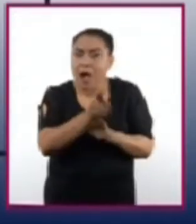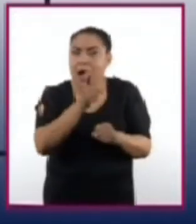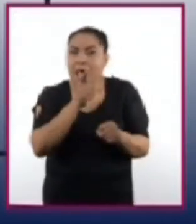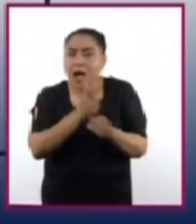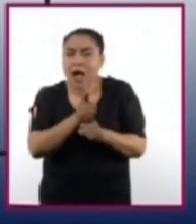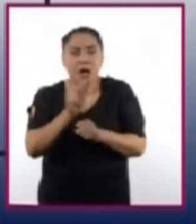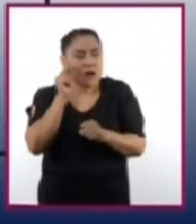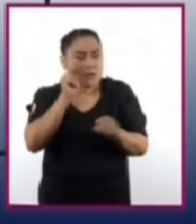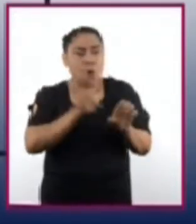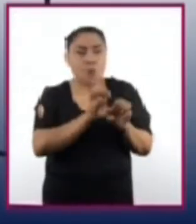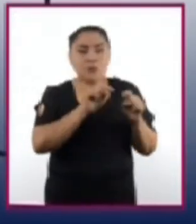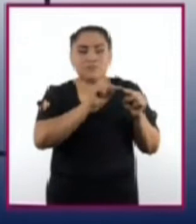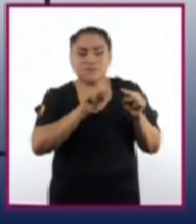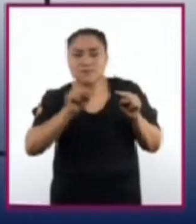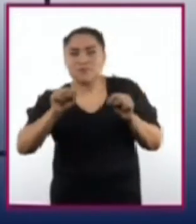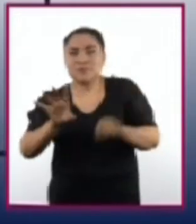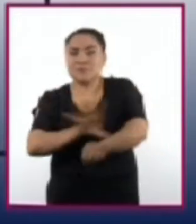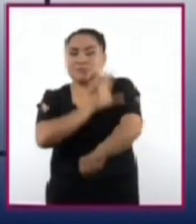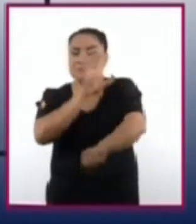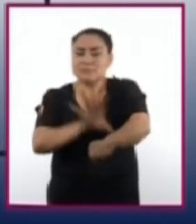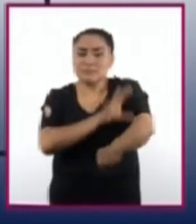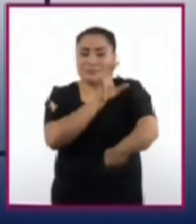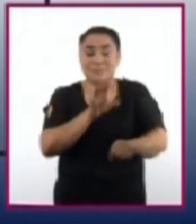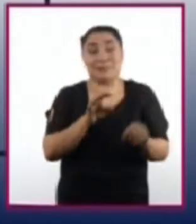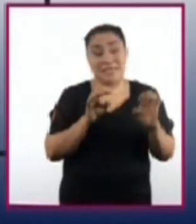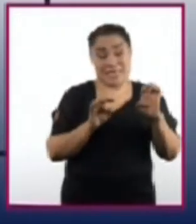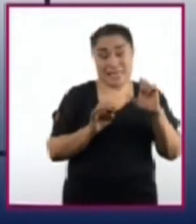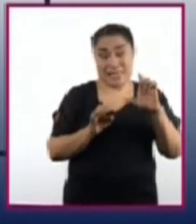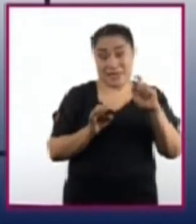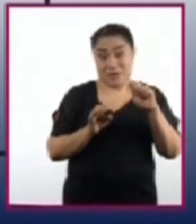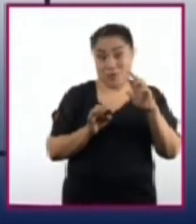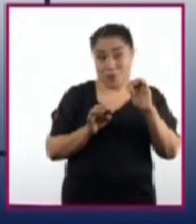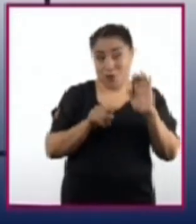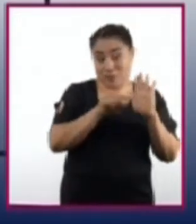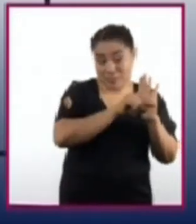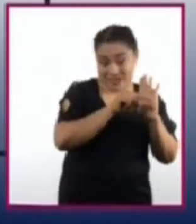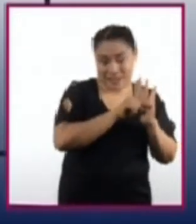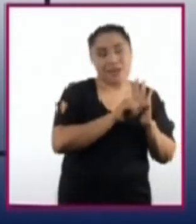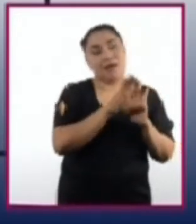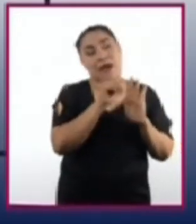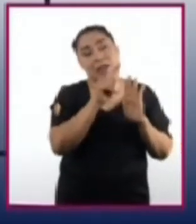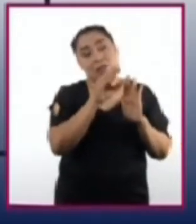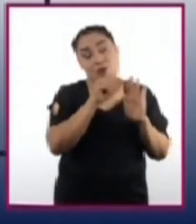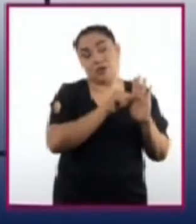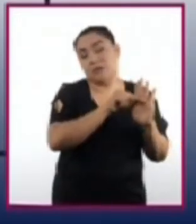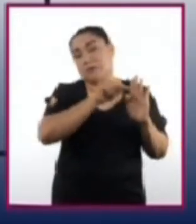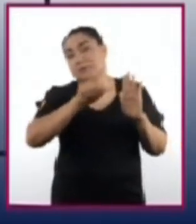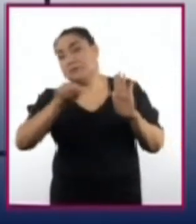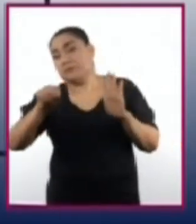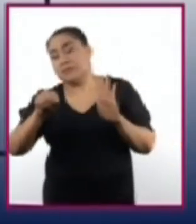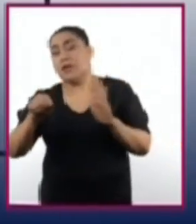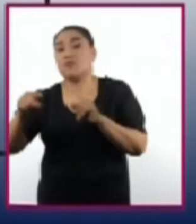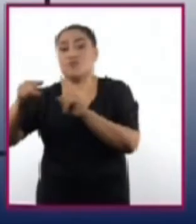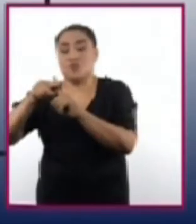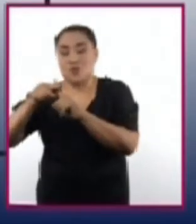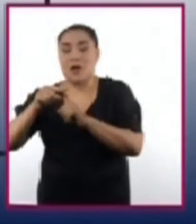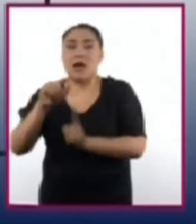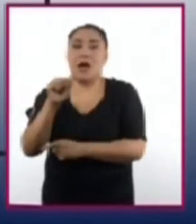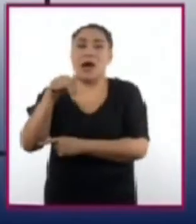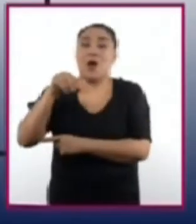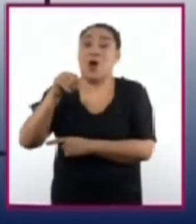una corriente eléctrica que iba del electrodo negativo o cátodo al positivo o ánodo.